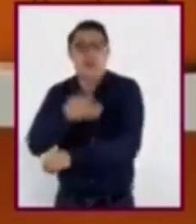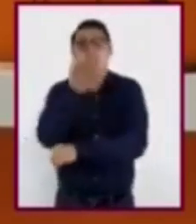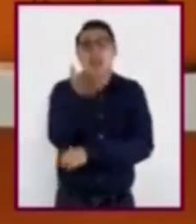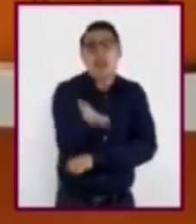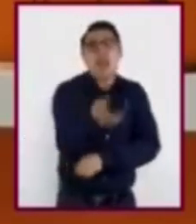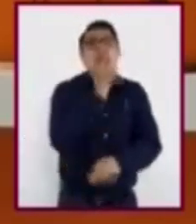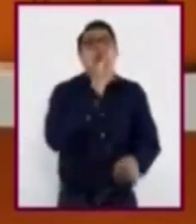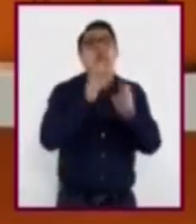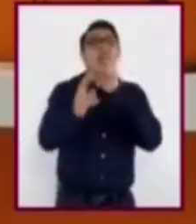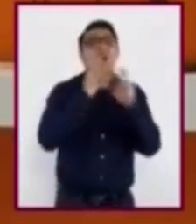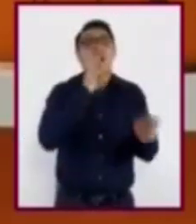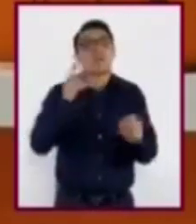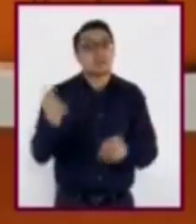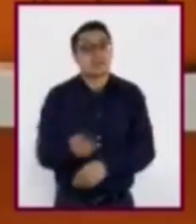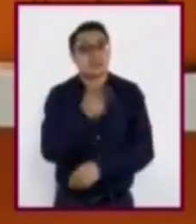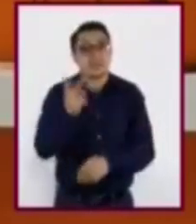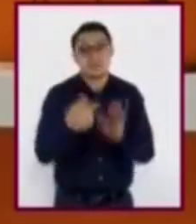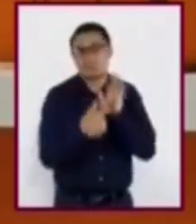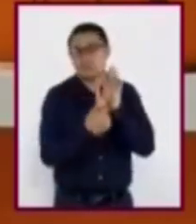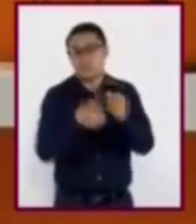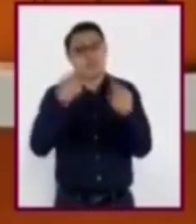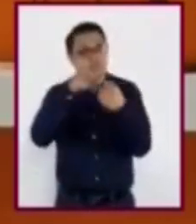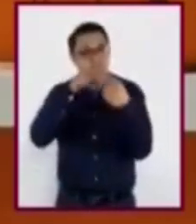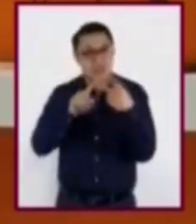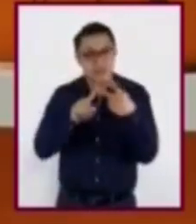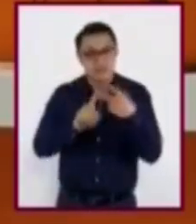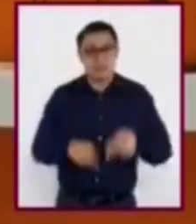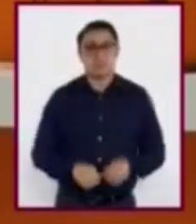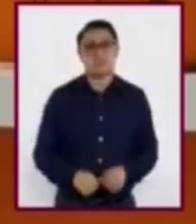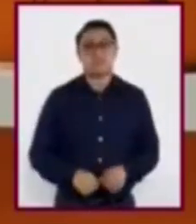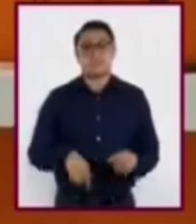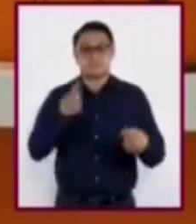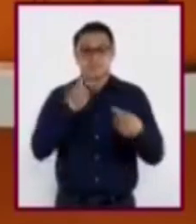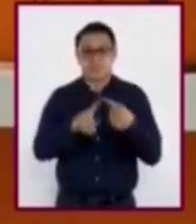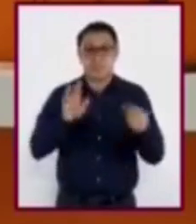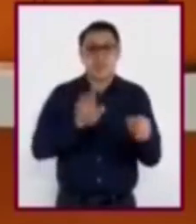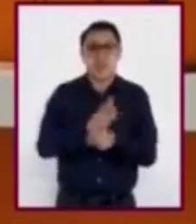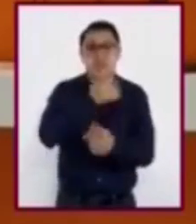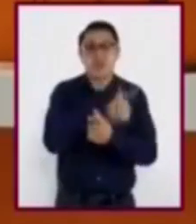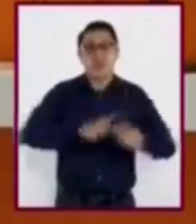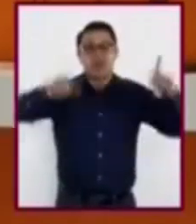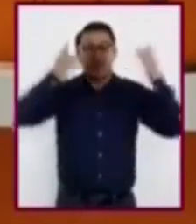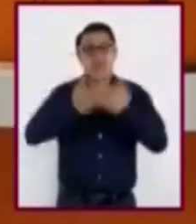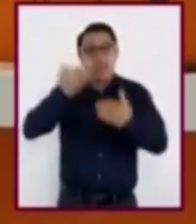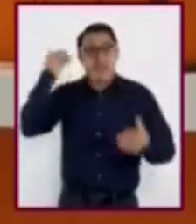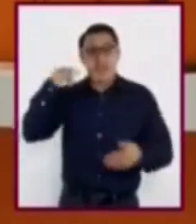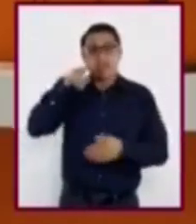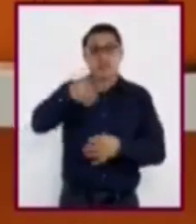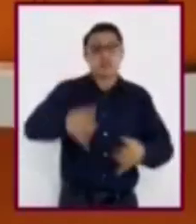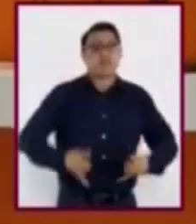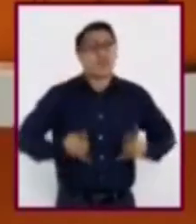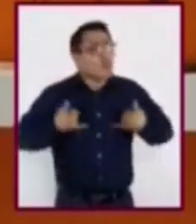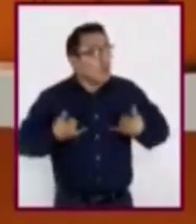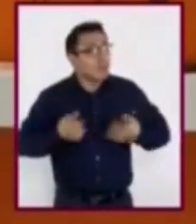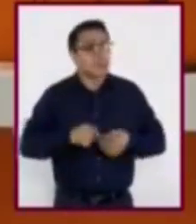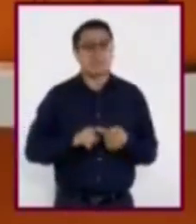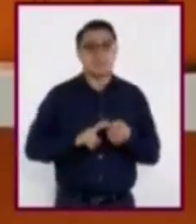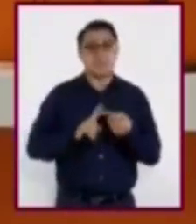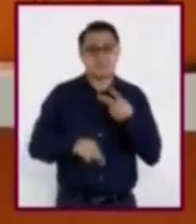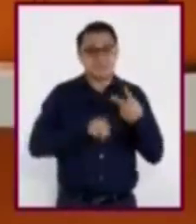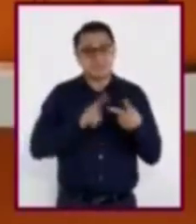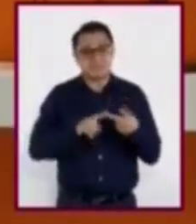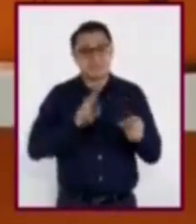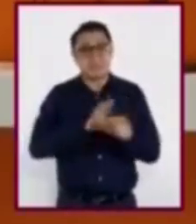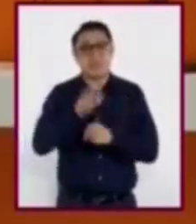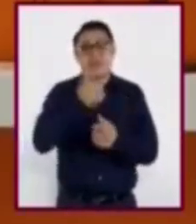que respondan las siguientes dos preguntas. ¿Qué libertades tenían cuando eran adolescentes? ¿Qué